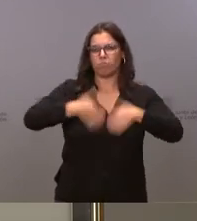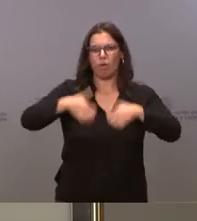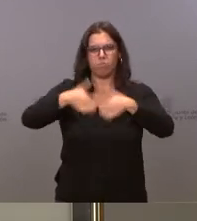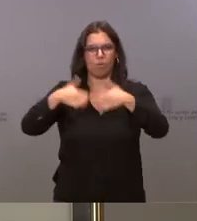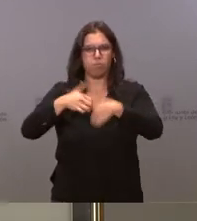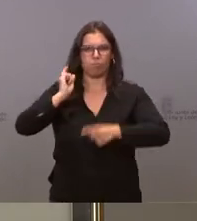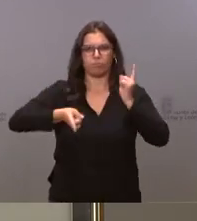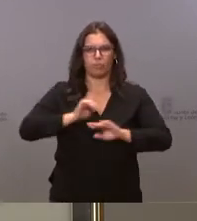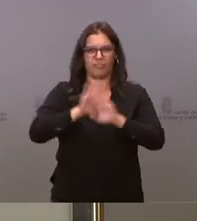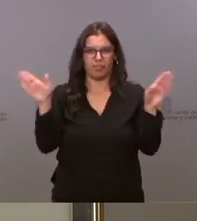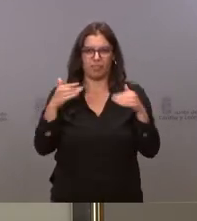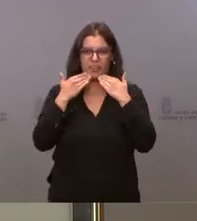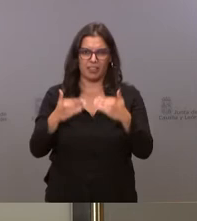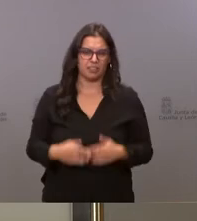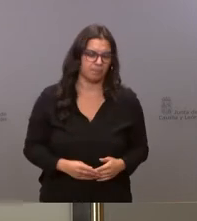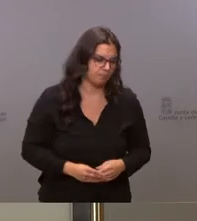responder gracias